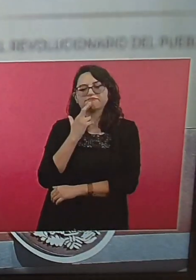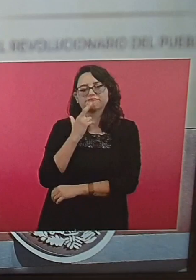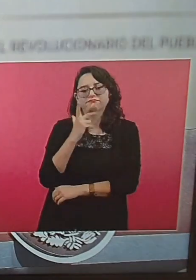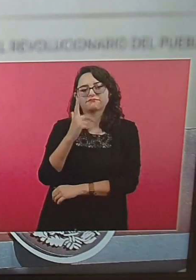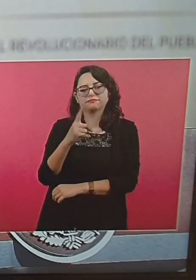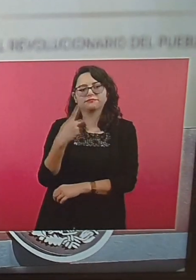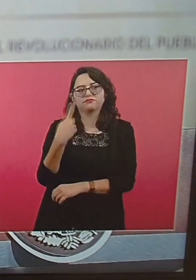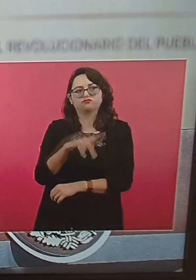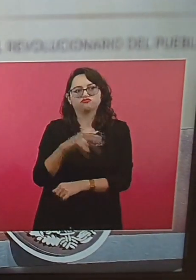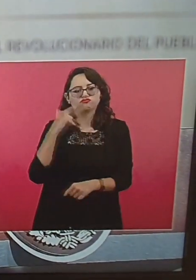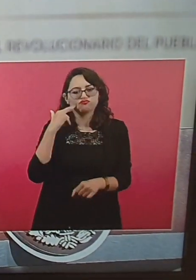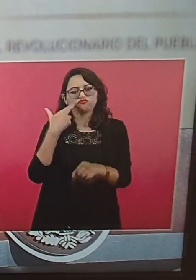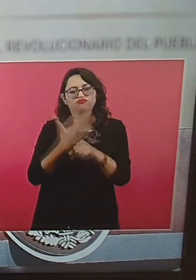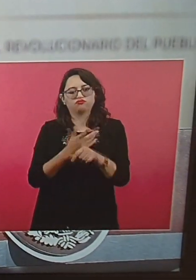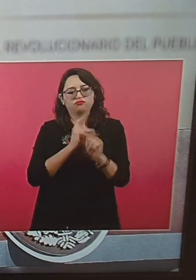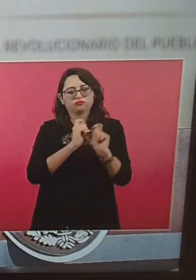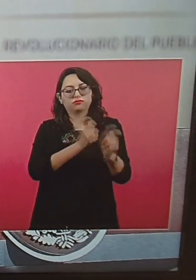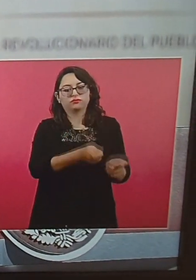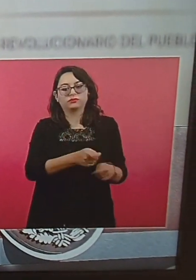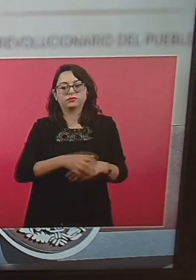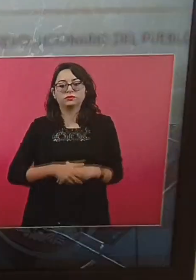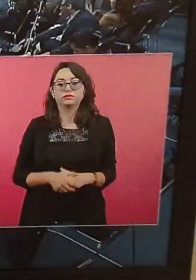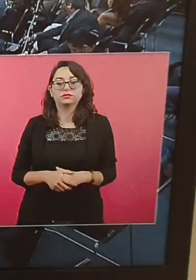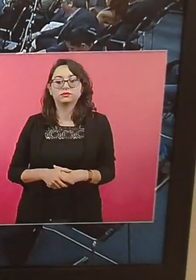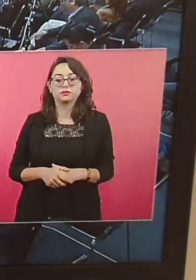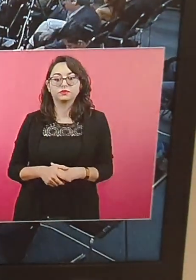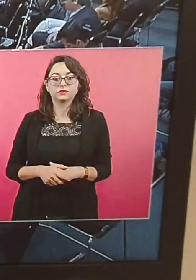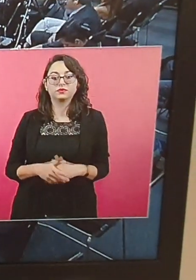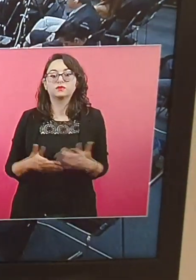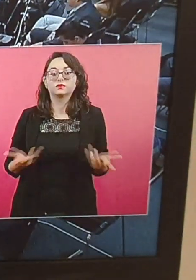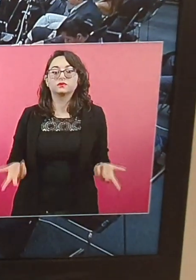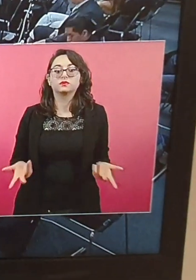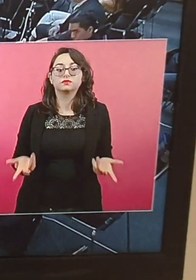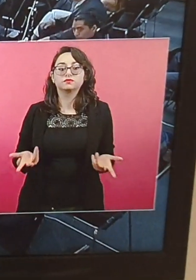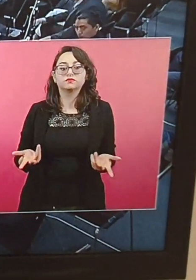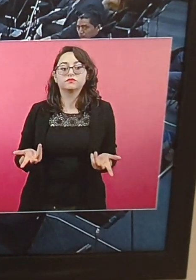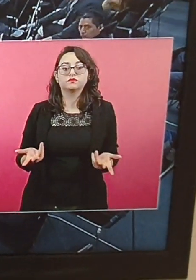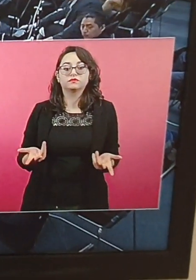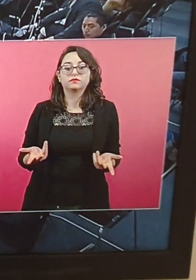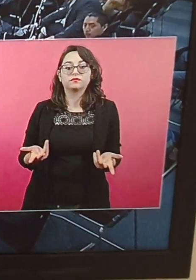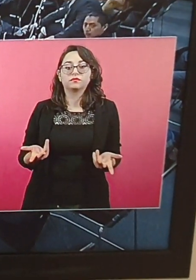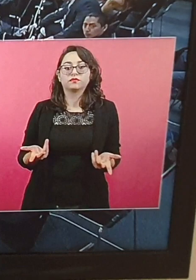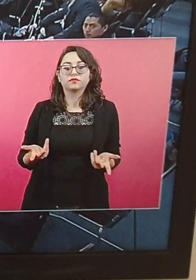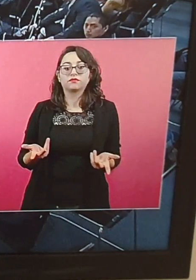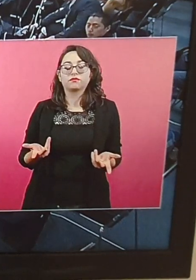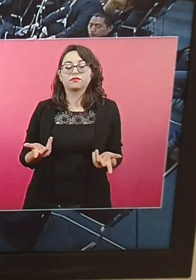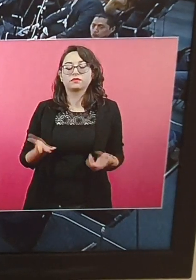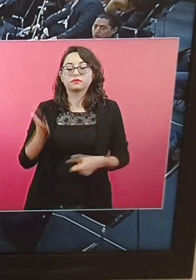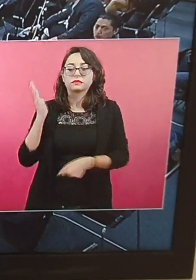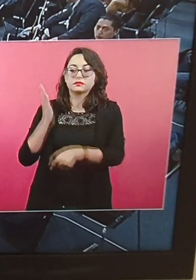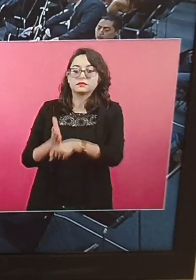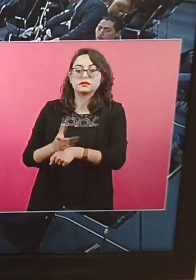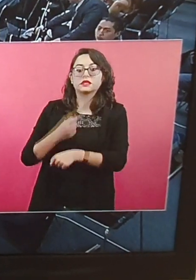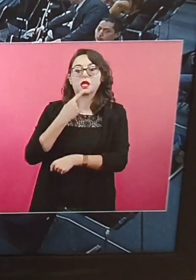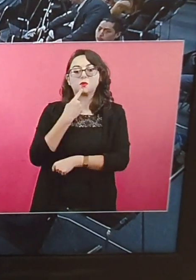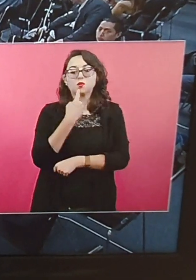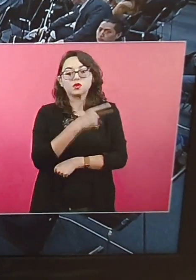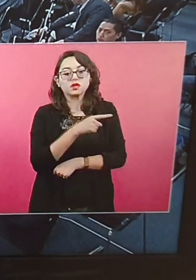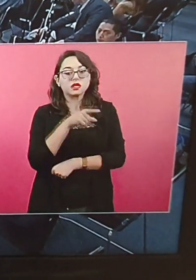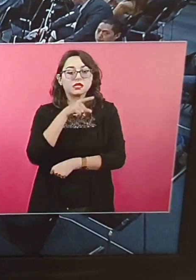investigación. Pero es que solo hace apelaciones. Si castigan a alguien, pues va a ser conforme ahí. puede... Puede